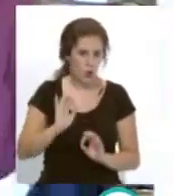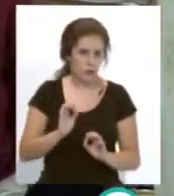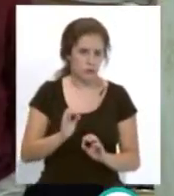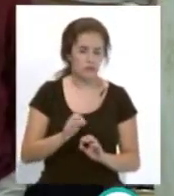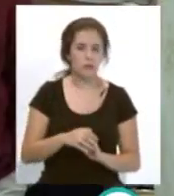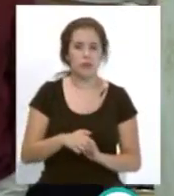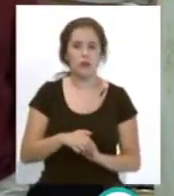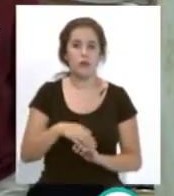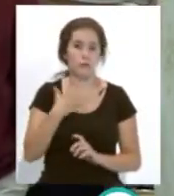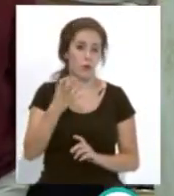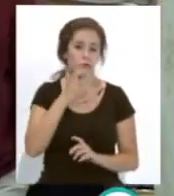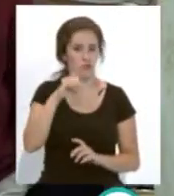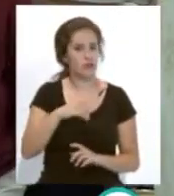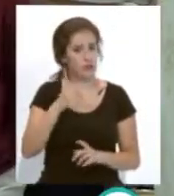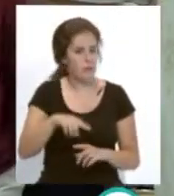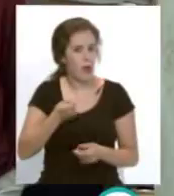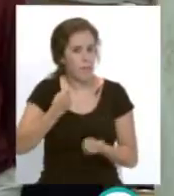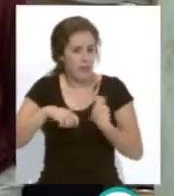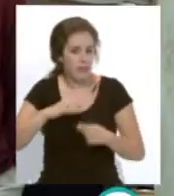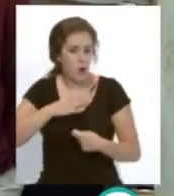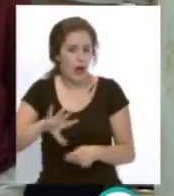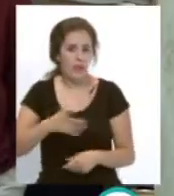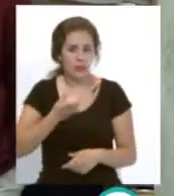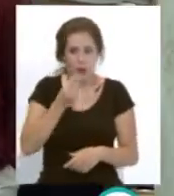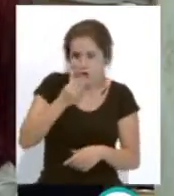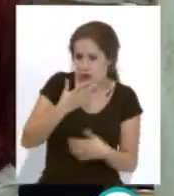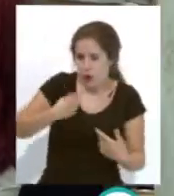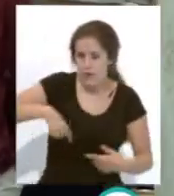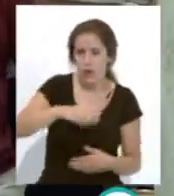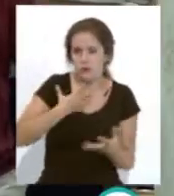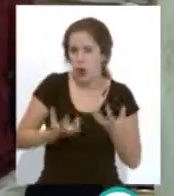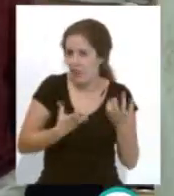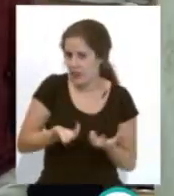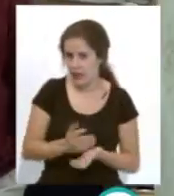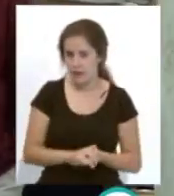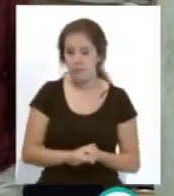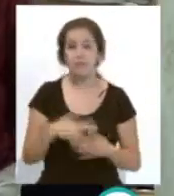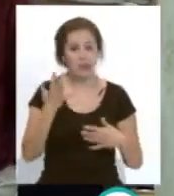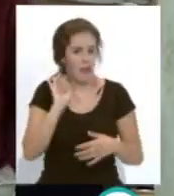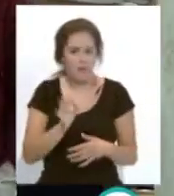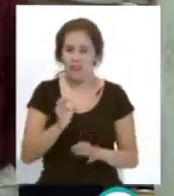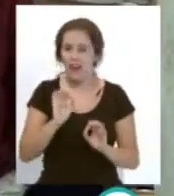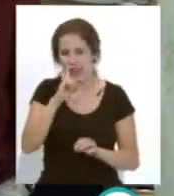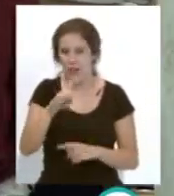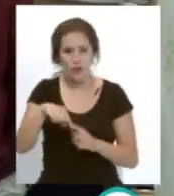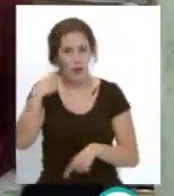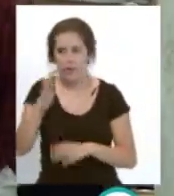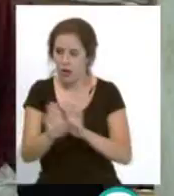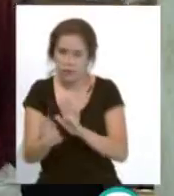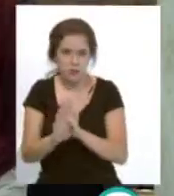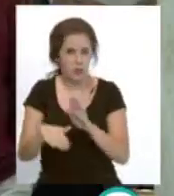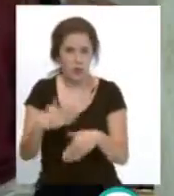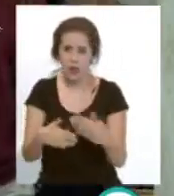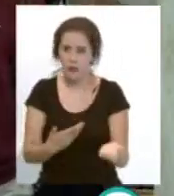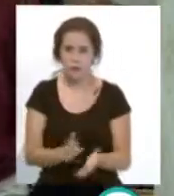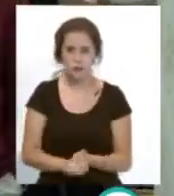nosotros también vendemos Cádiz vendemos nuestra gastronomía nuestra cocina y bueno pues la verdad es que el año que viene seguiremos porque